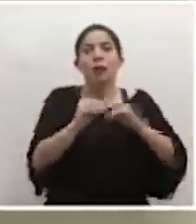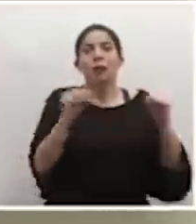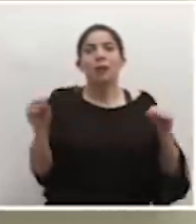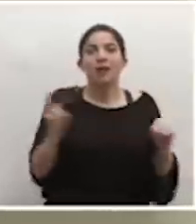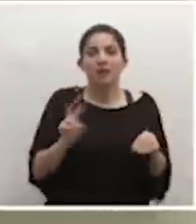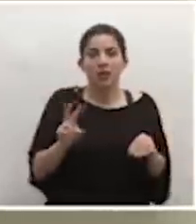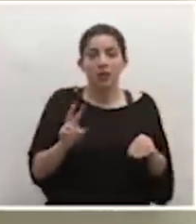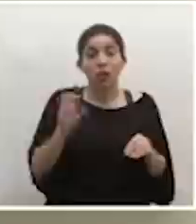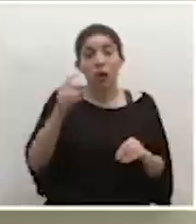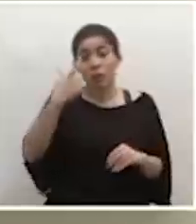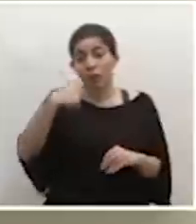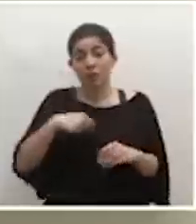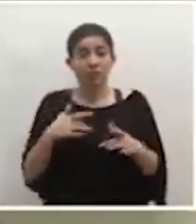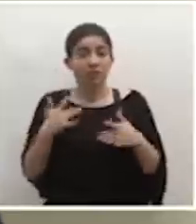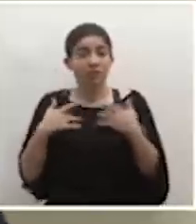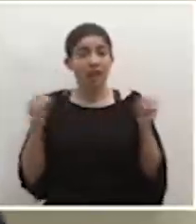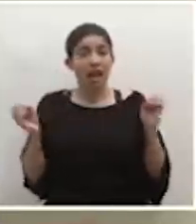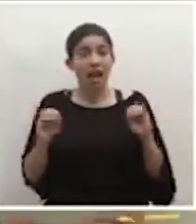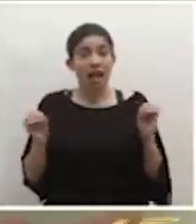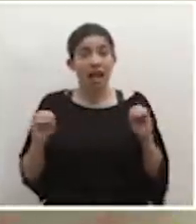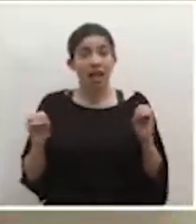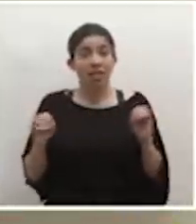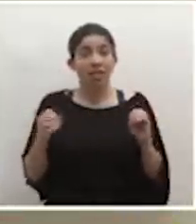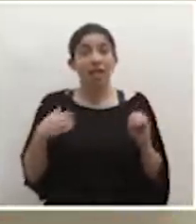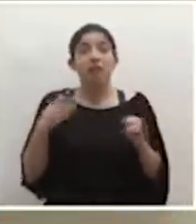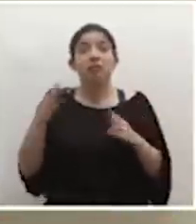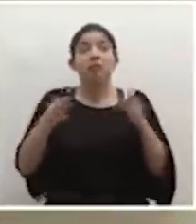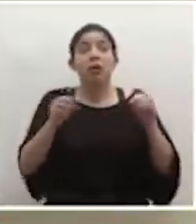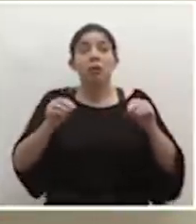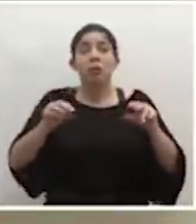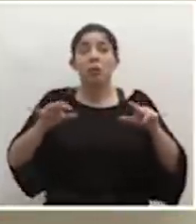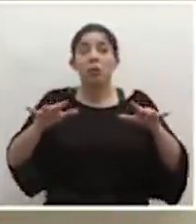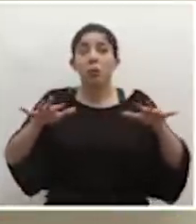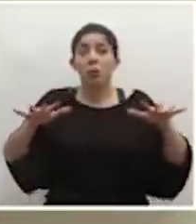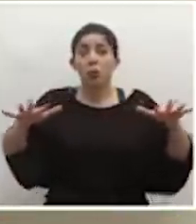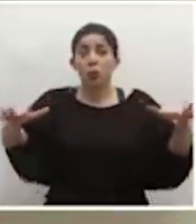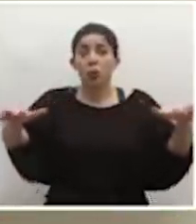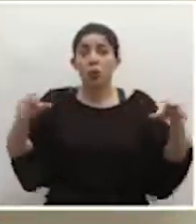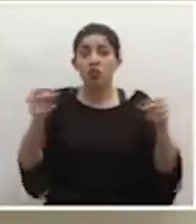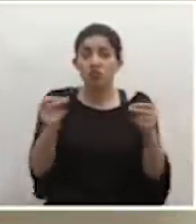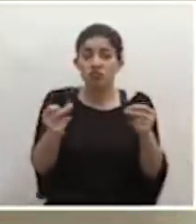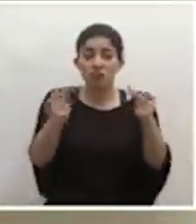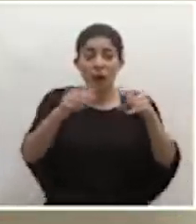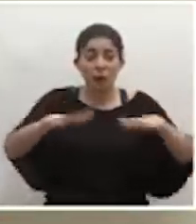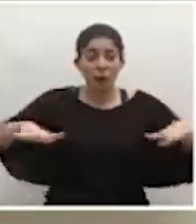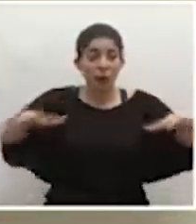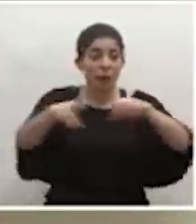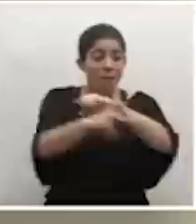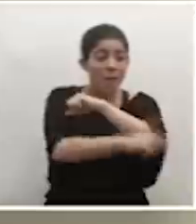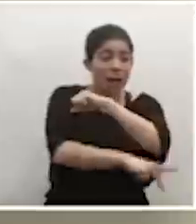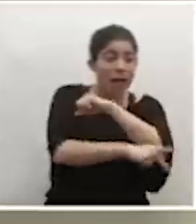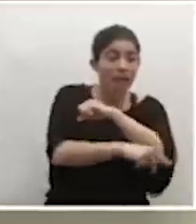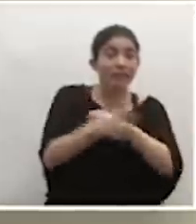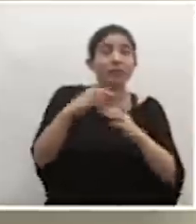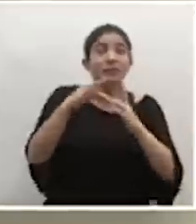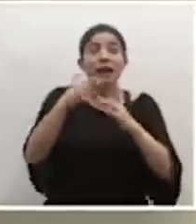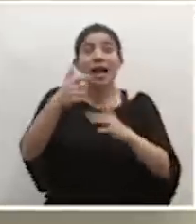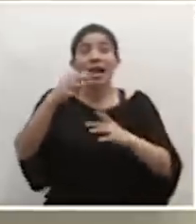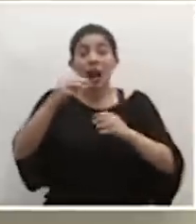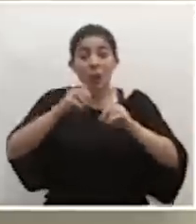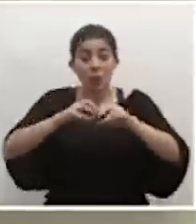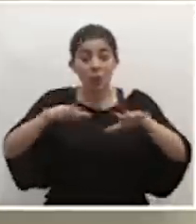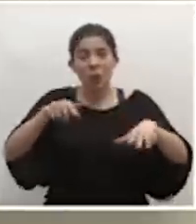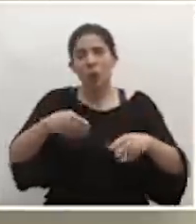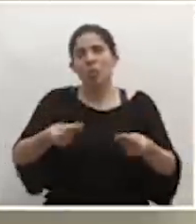o personas sin síntomas y que eso empiece a diseminarse rápidamente por todo el país y especialmente en la gran área metropolitana si nos hubiera